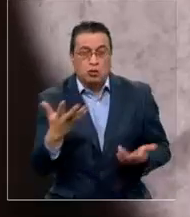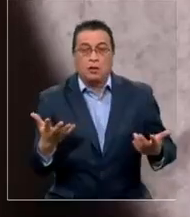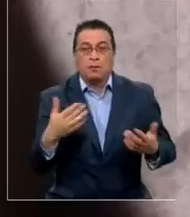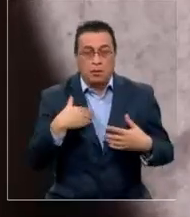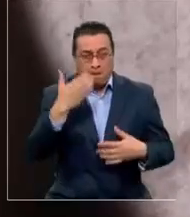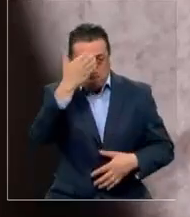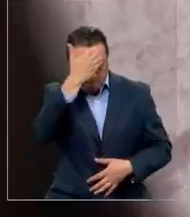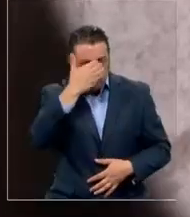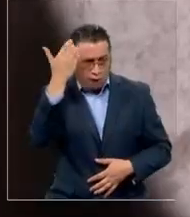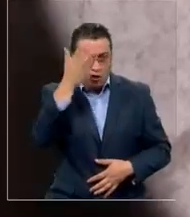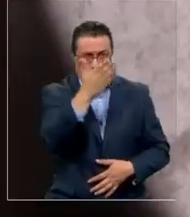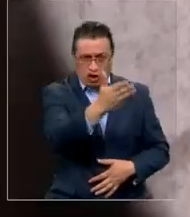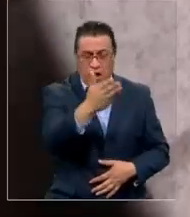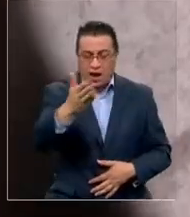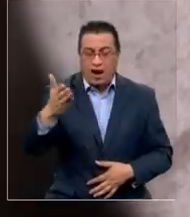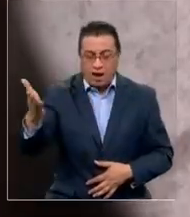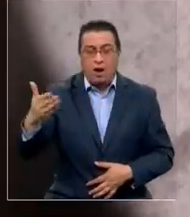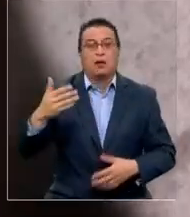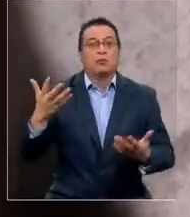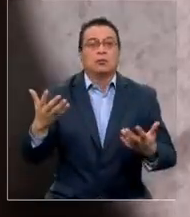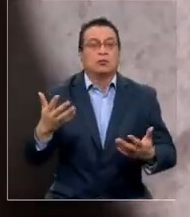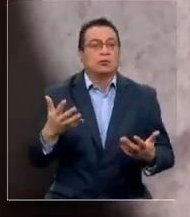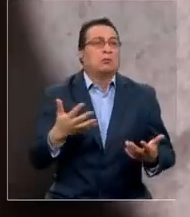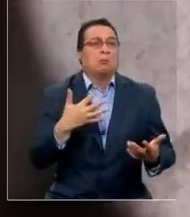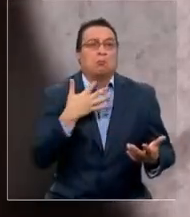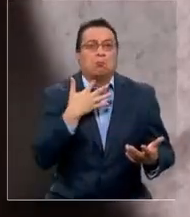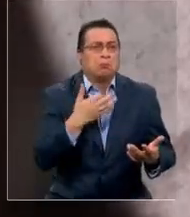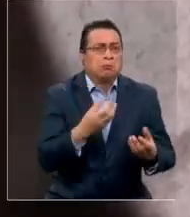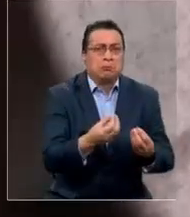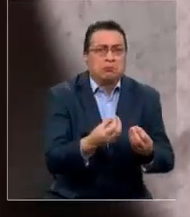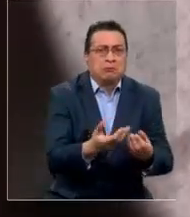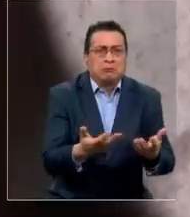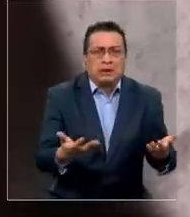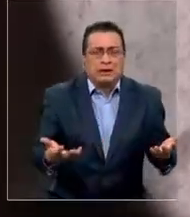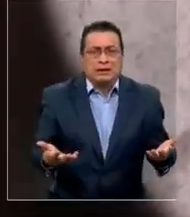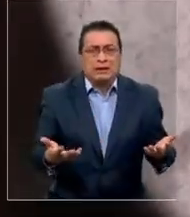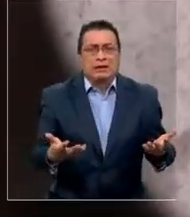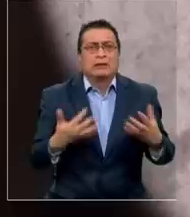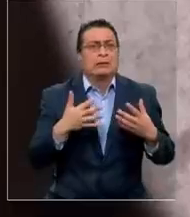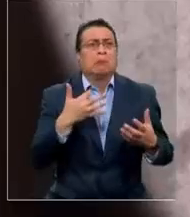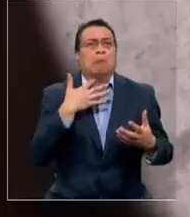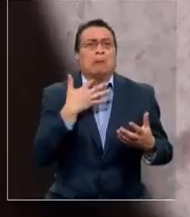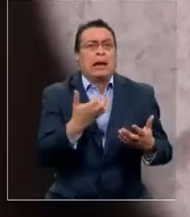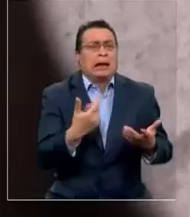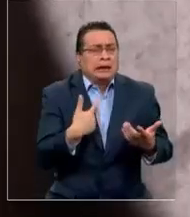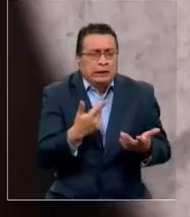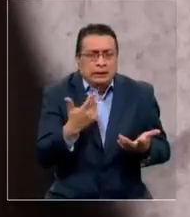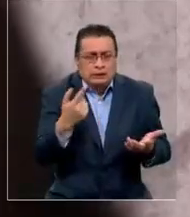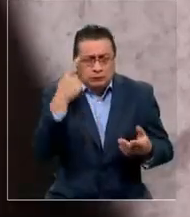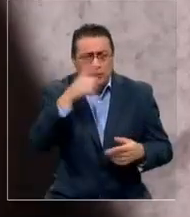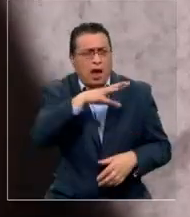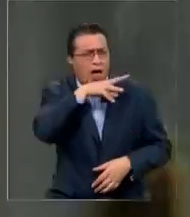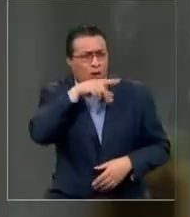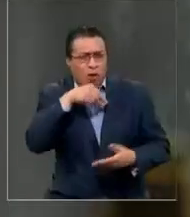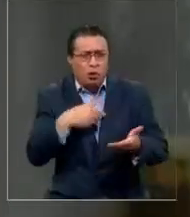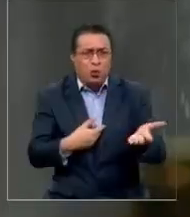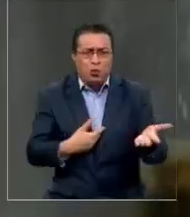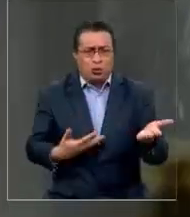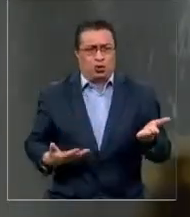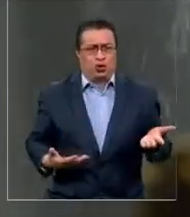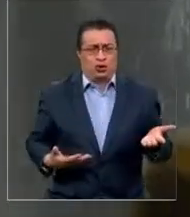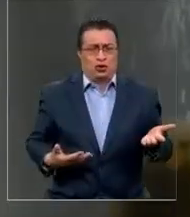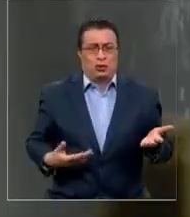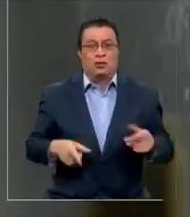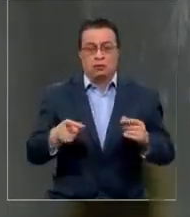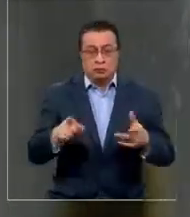supone que hay profesionales, quizás para que lo hace, con qué intención, porque ya hay un adulto. Surge la